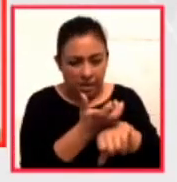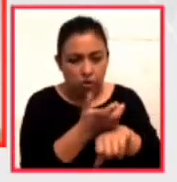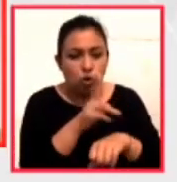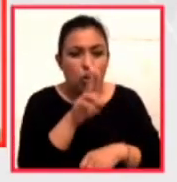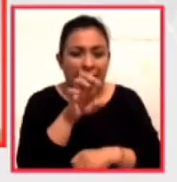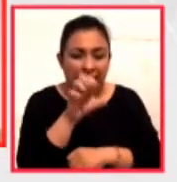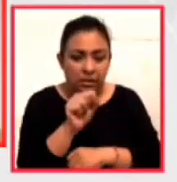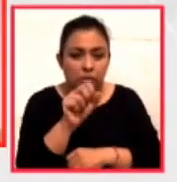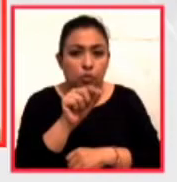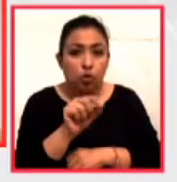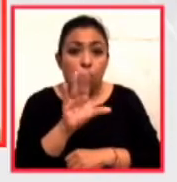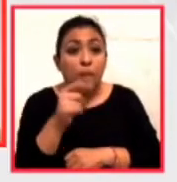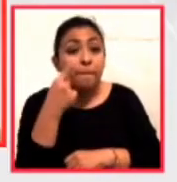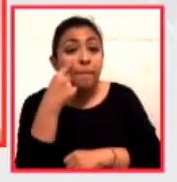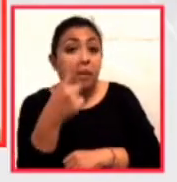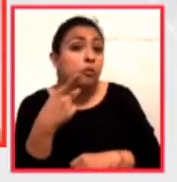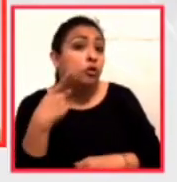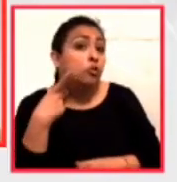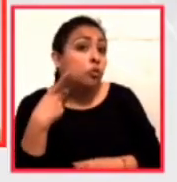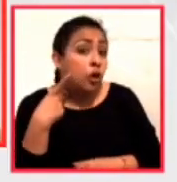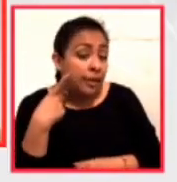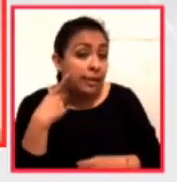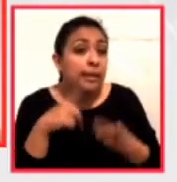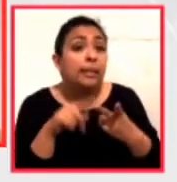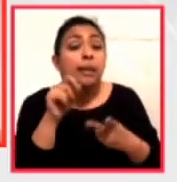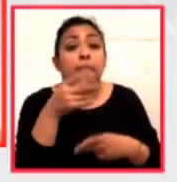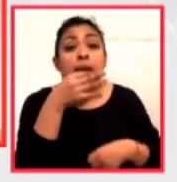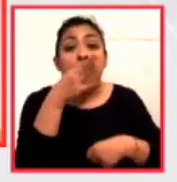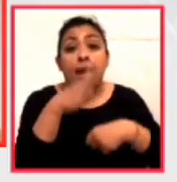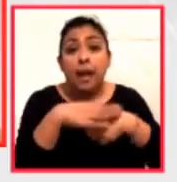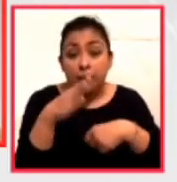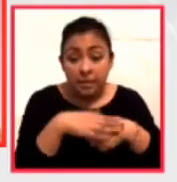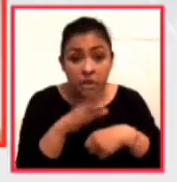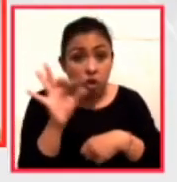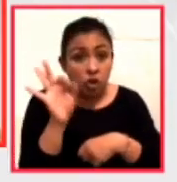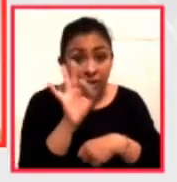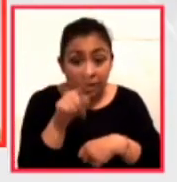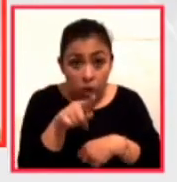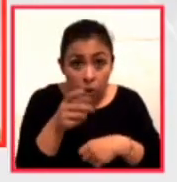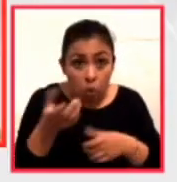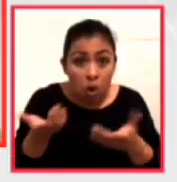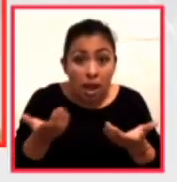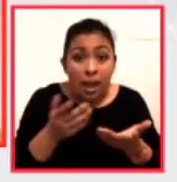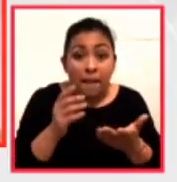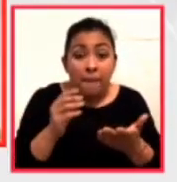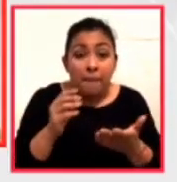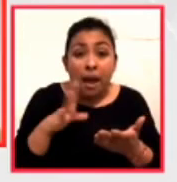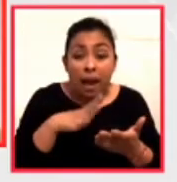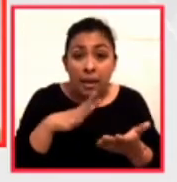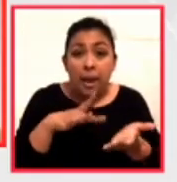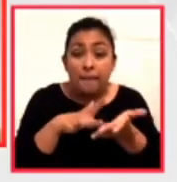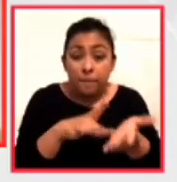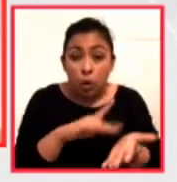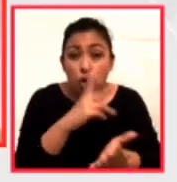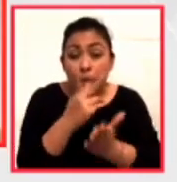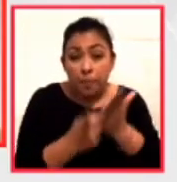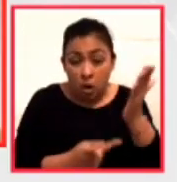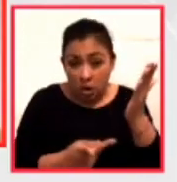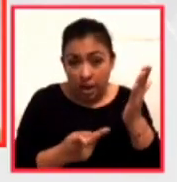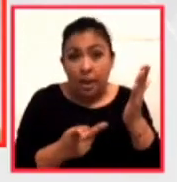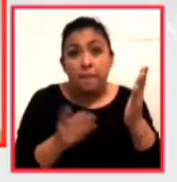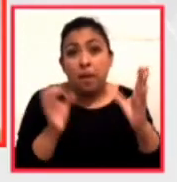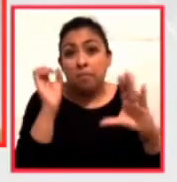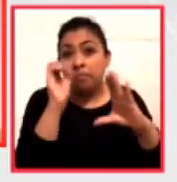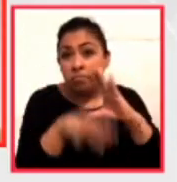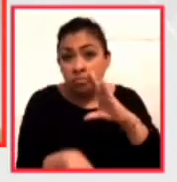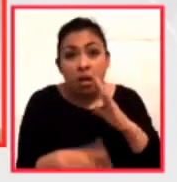se puede observar la política y también el anuncio de que si sales en este programa, en la aplicación, de que no está